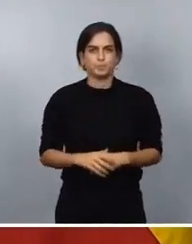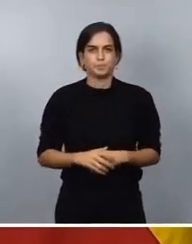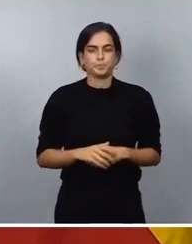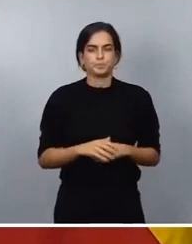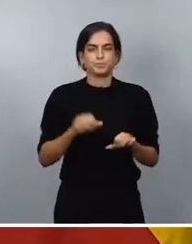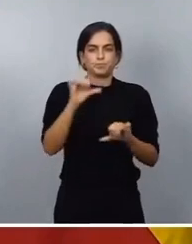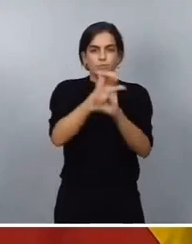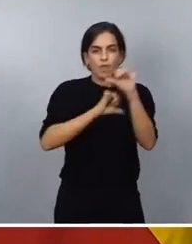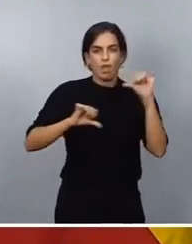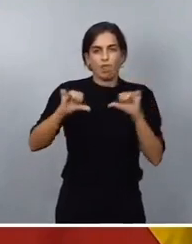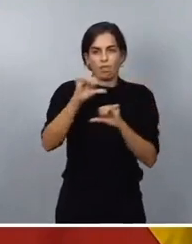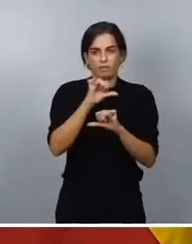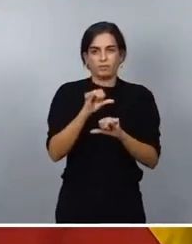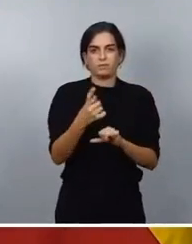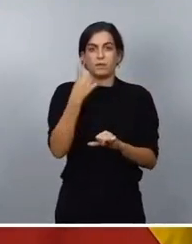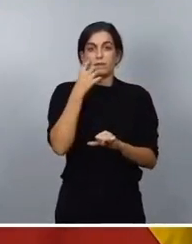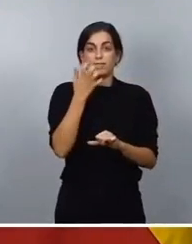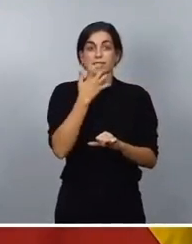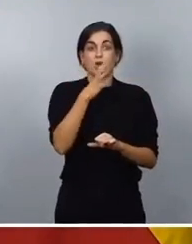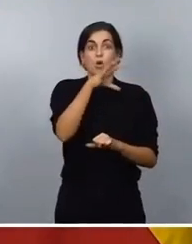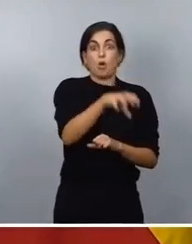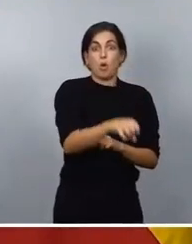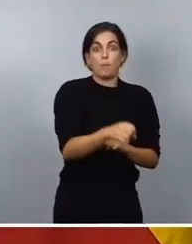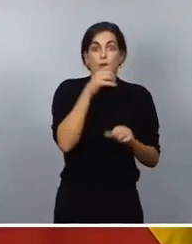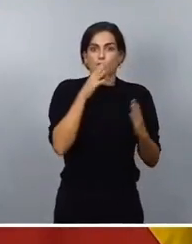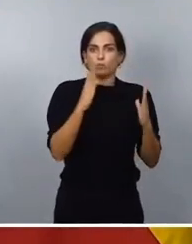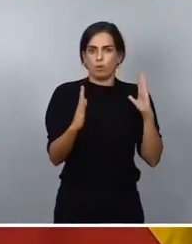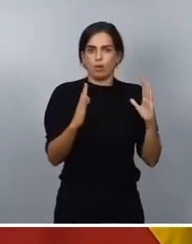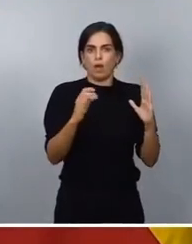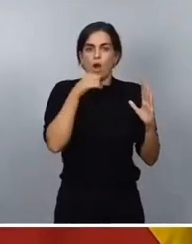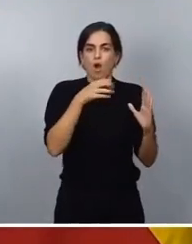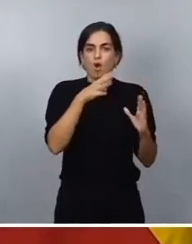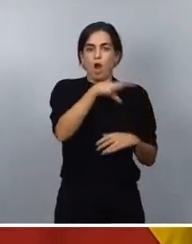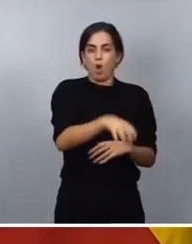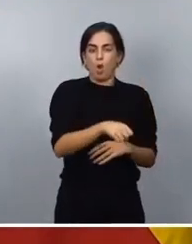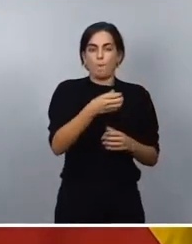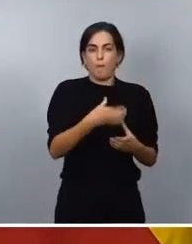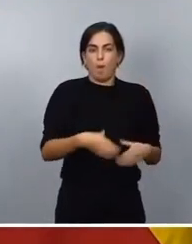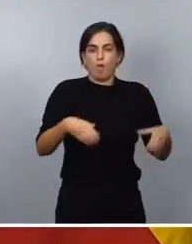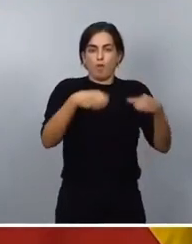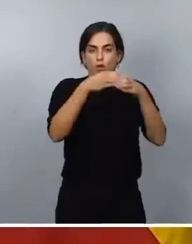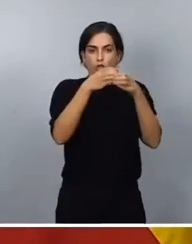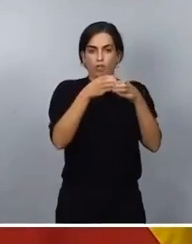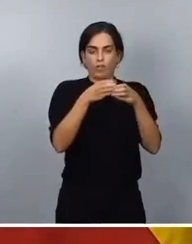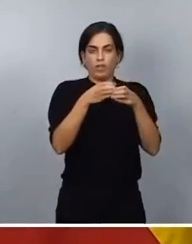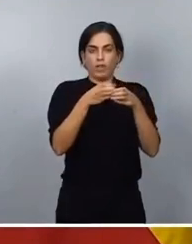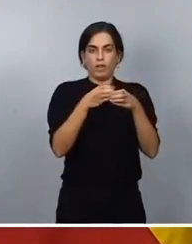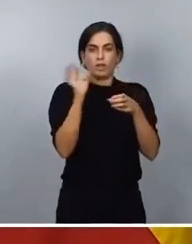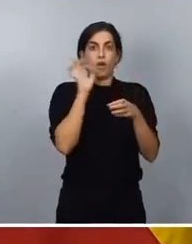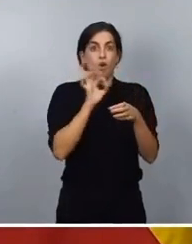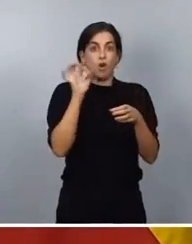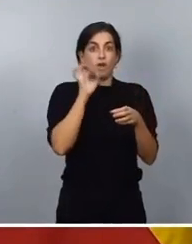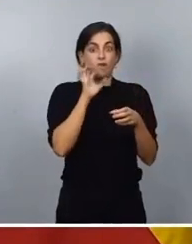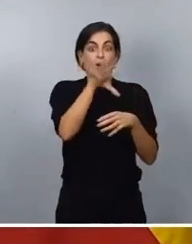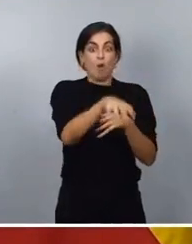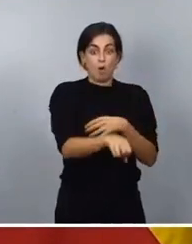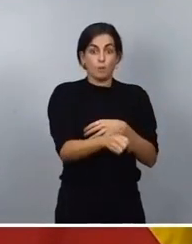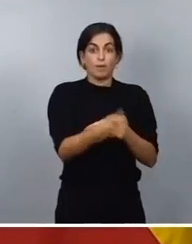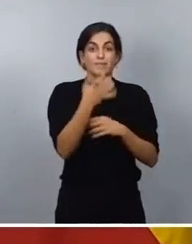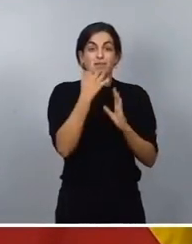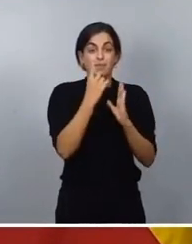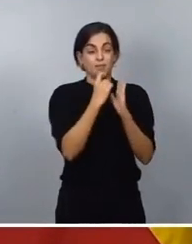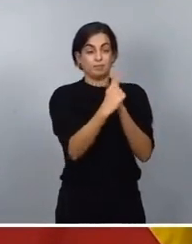ustedes compran en estos momentos una botella de aceite de oliva virgen extra, donde indique fecha de consumo